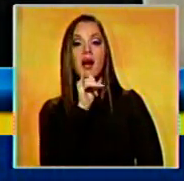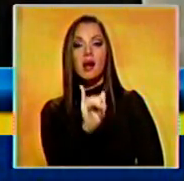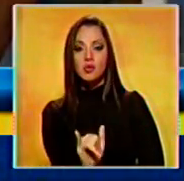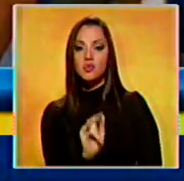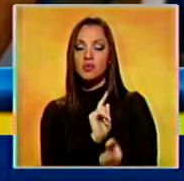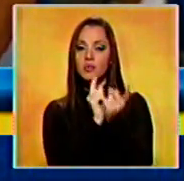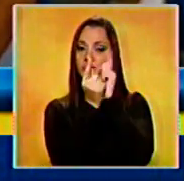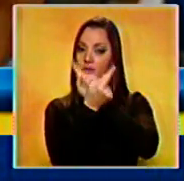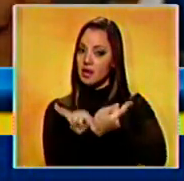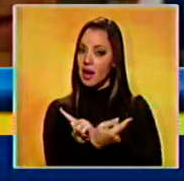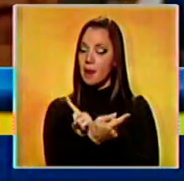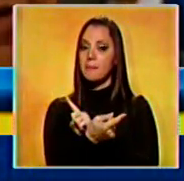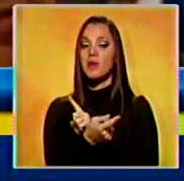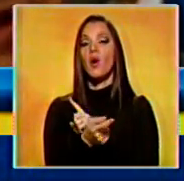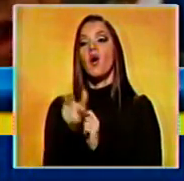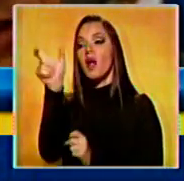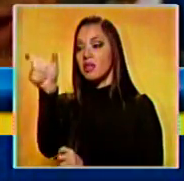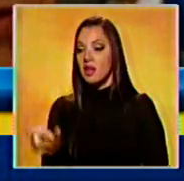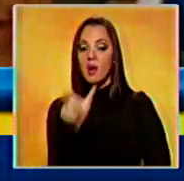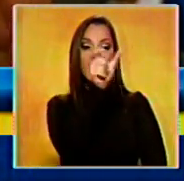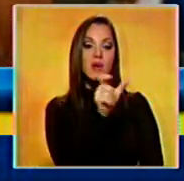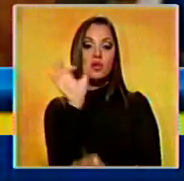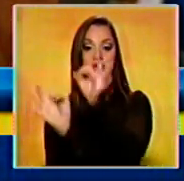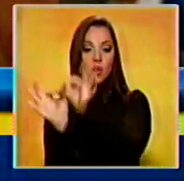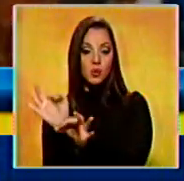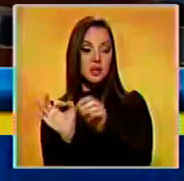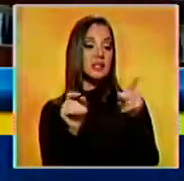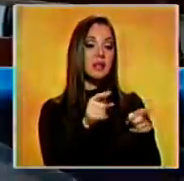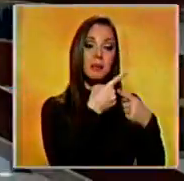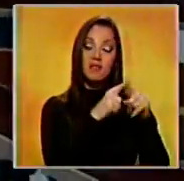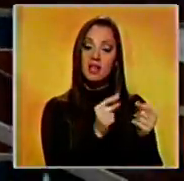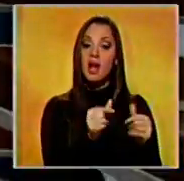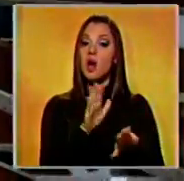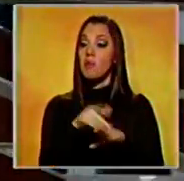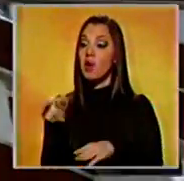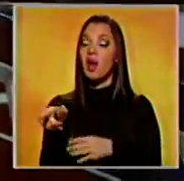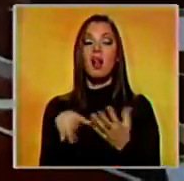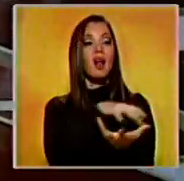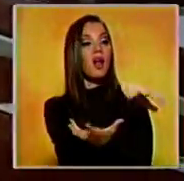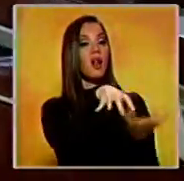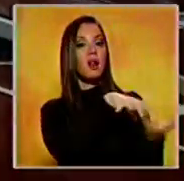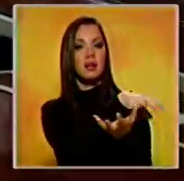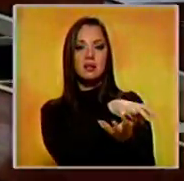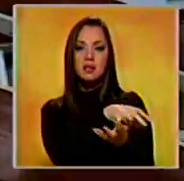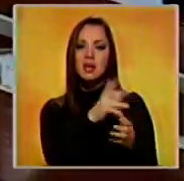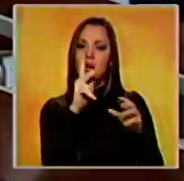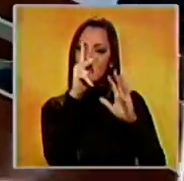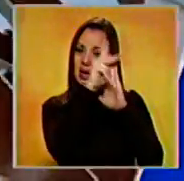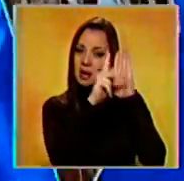de los ministros de Justicia y Finanzas por intentar sabotear las principales políticas de Netanyahu.